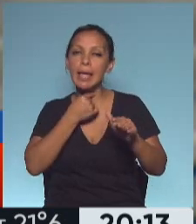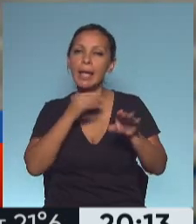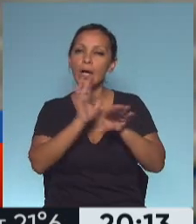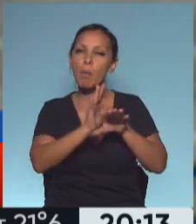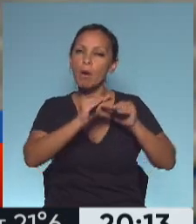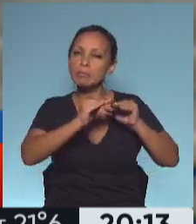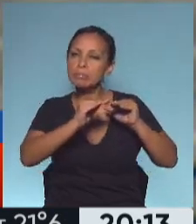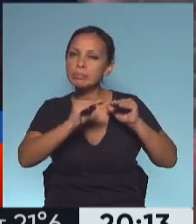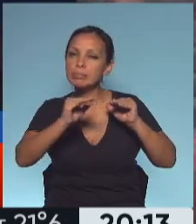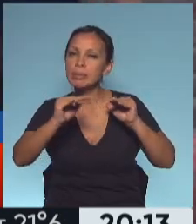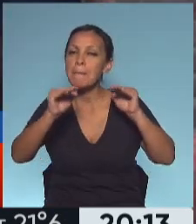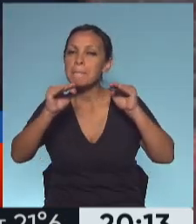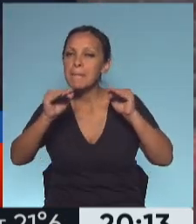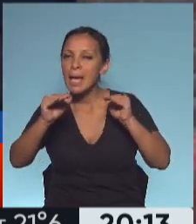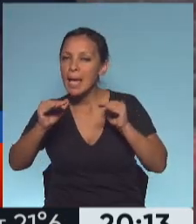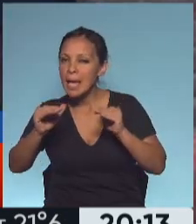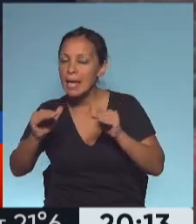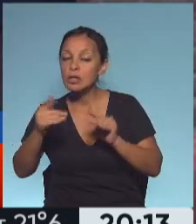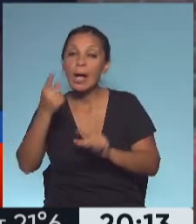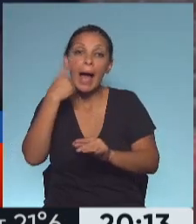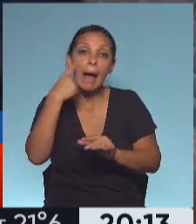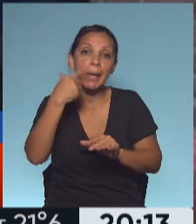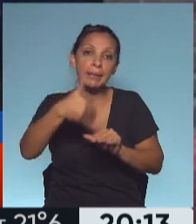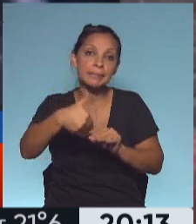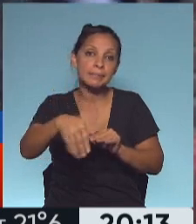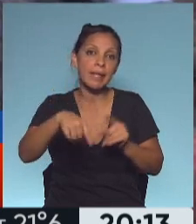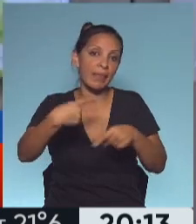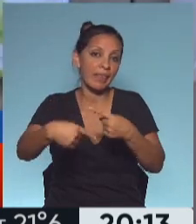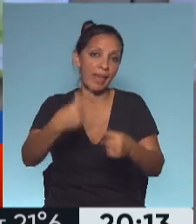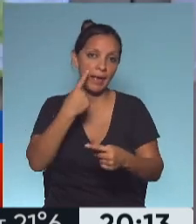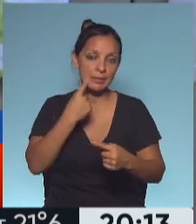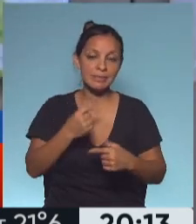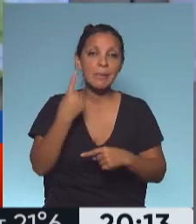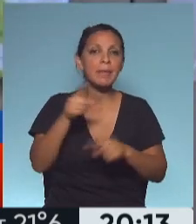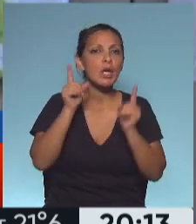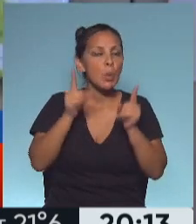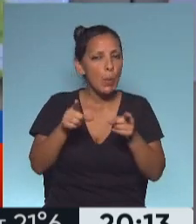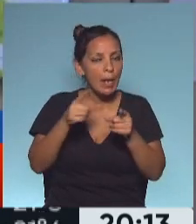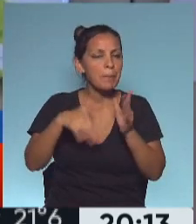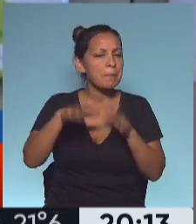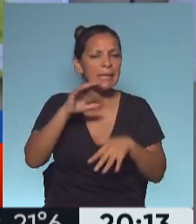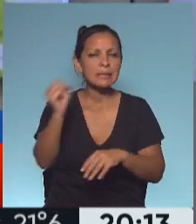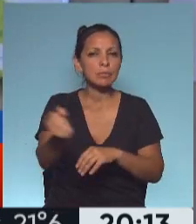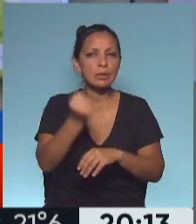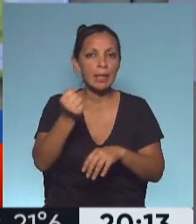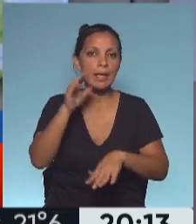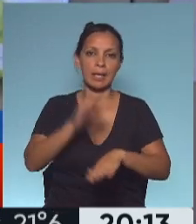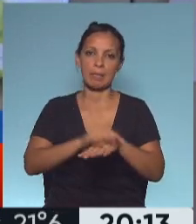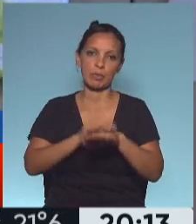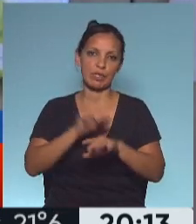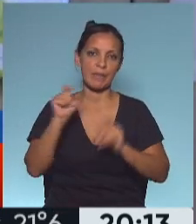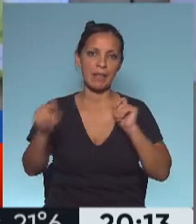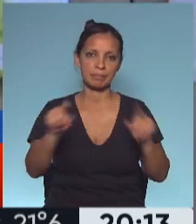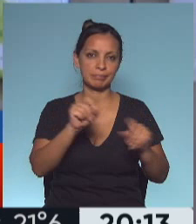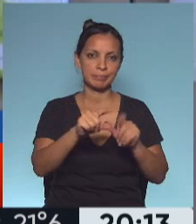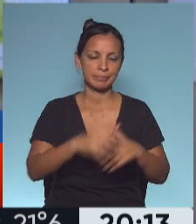y empezar a bajar. Vamos a ver cómo se comporta el resto de los días. Pero gran parte de eso es responsabilidad de todos y